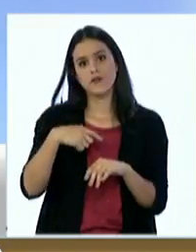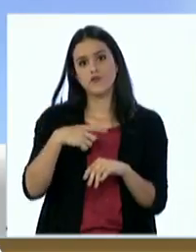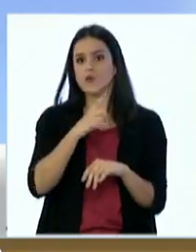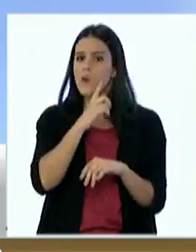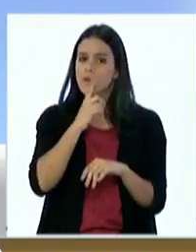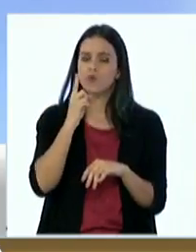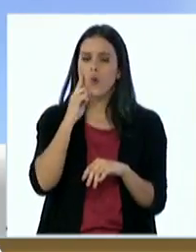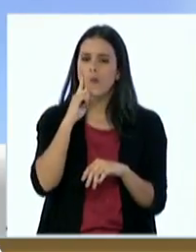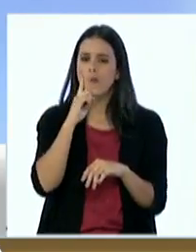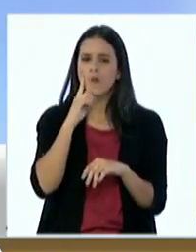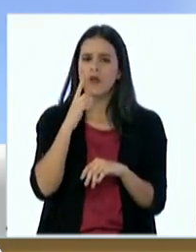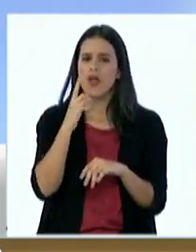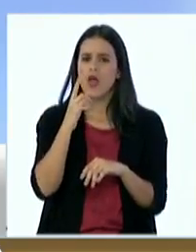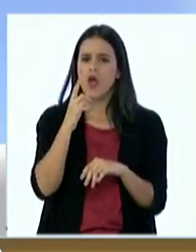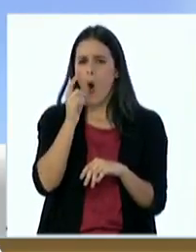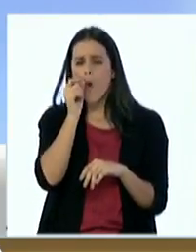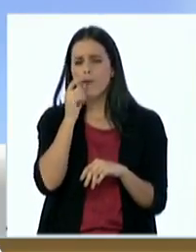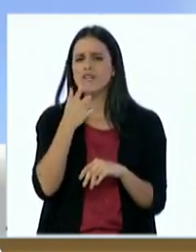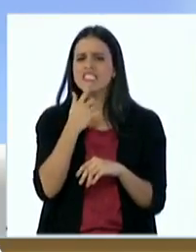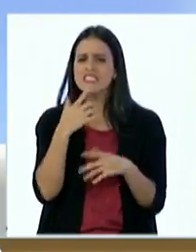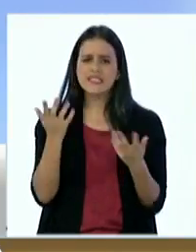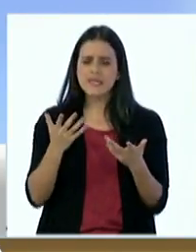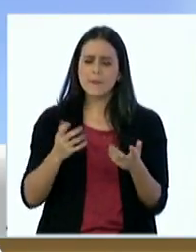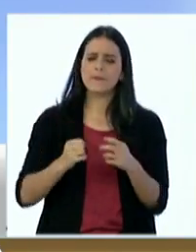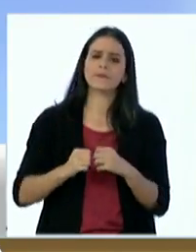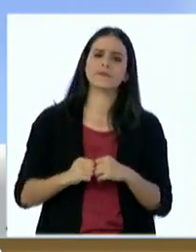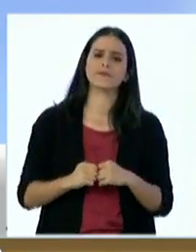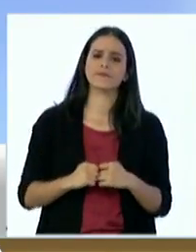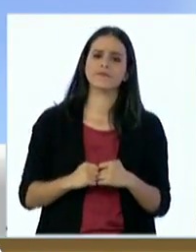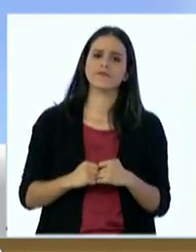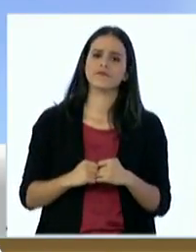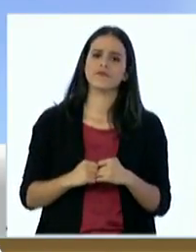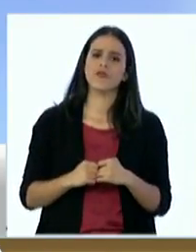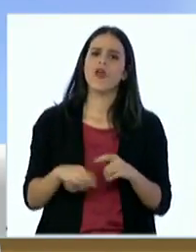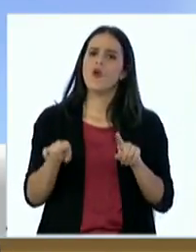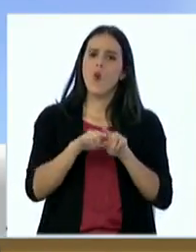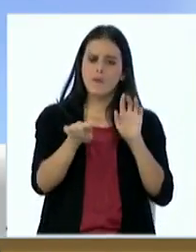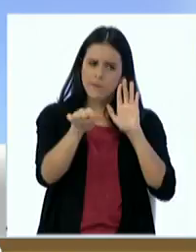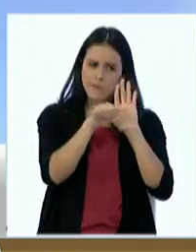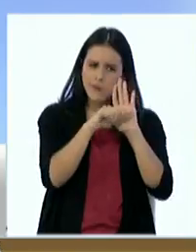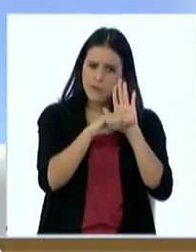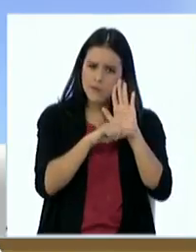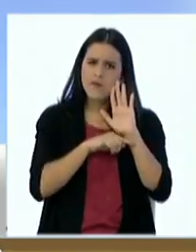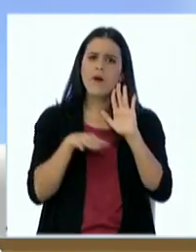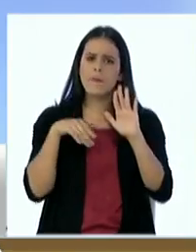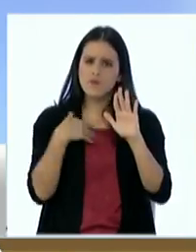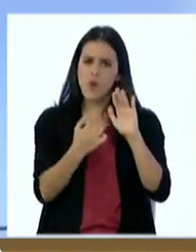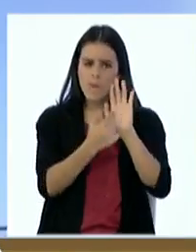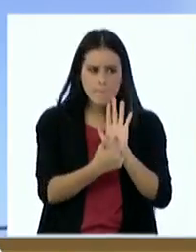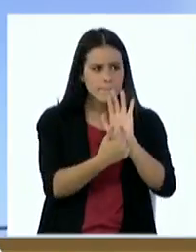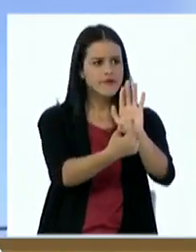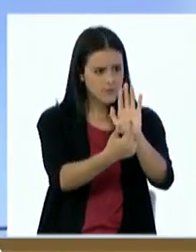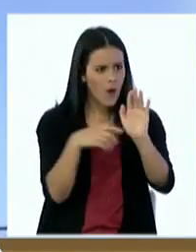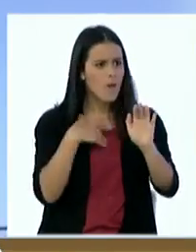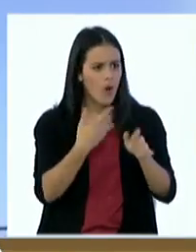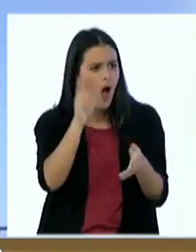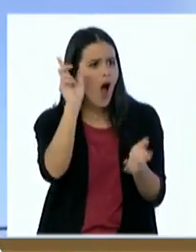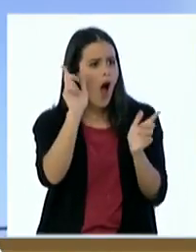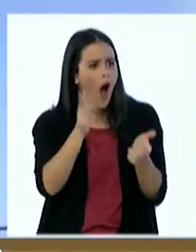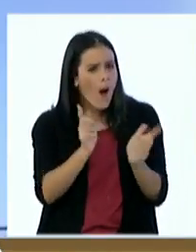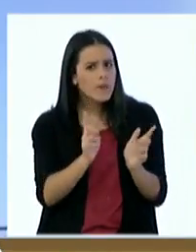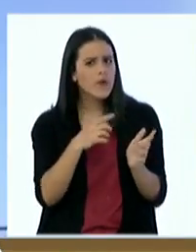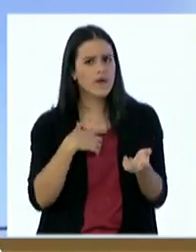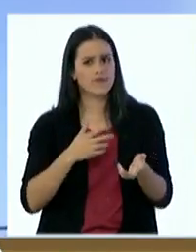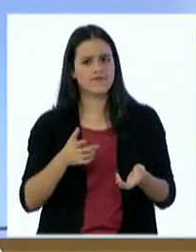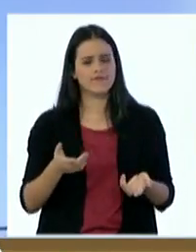Gordo Efraín dice lo siguiente, es una pregunta parecida dice ¿cuáles son los requisitos a presentar para que aprueben el permiso? mi hija